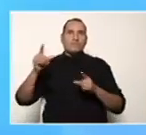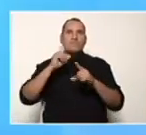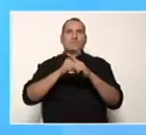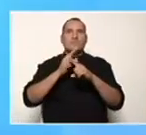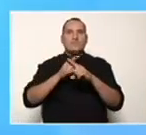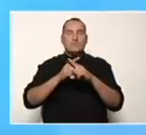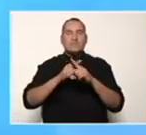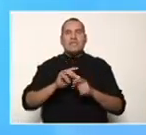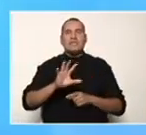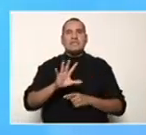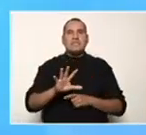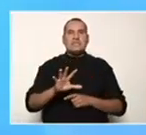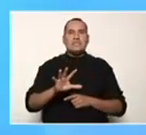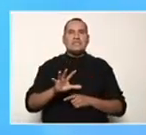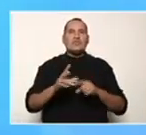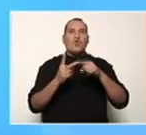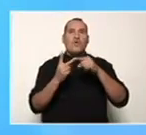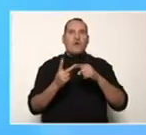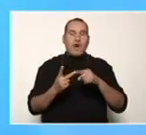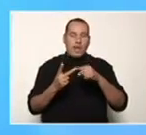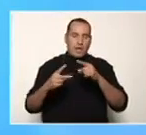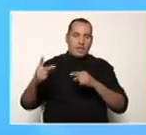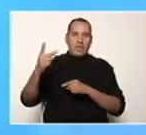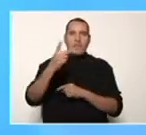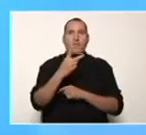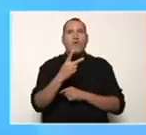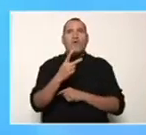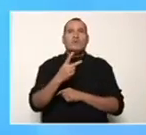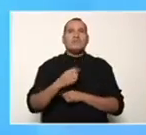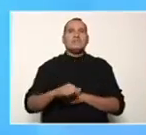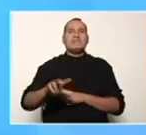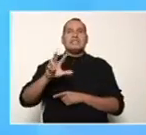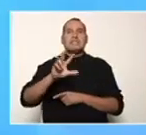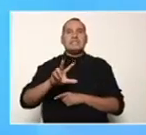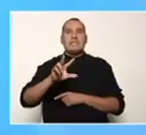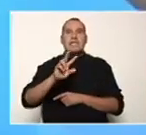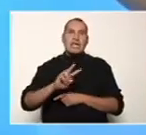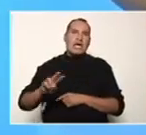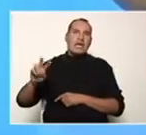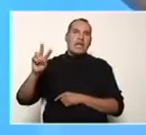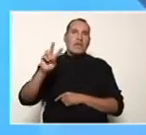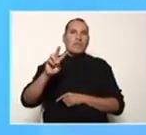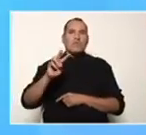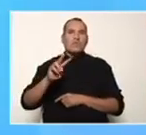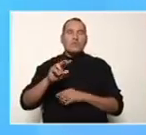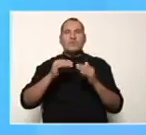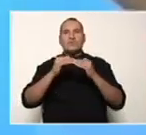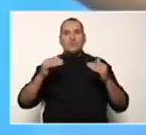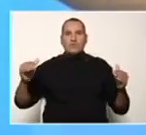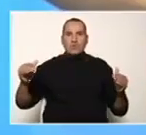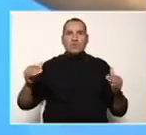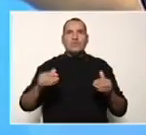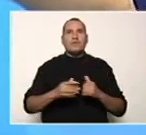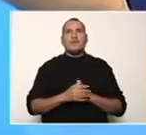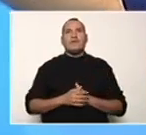raíz cúbica de 3 a la 2 sobre